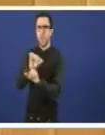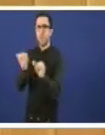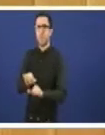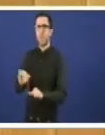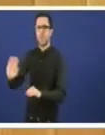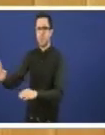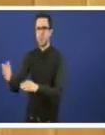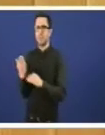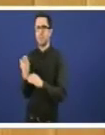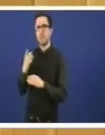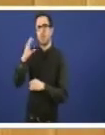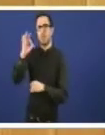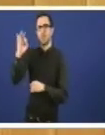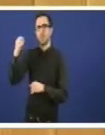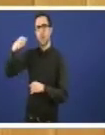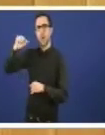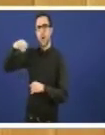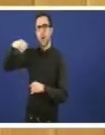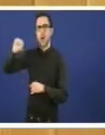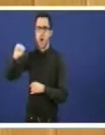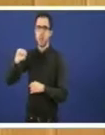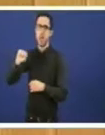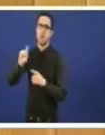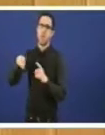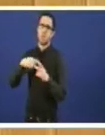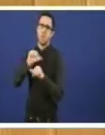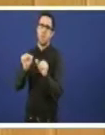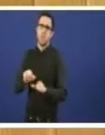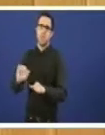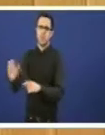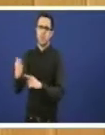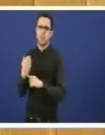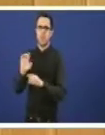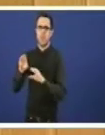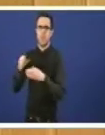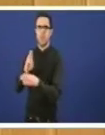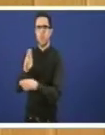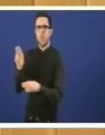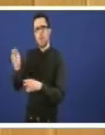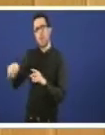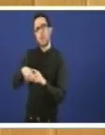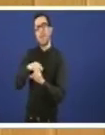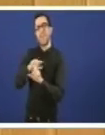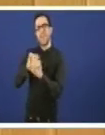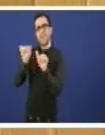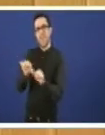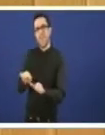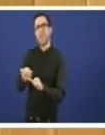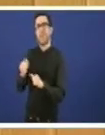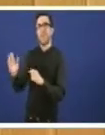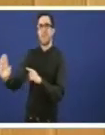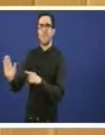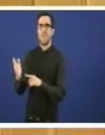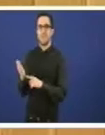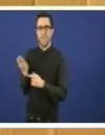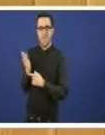gama, un modelo como se constatou xa fracasado, e o modelo que representa a construcción dunha nova planta de tratamento